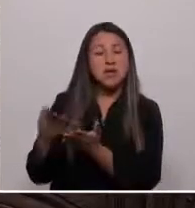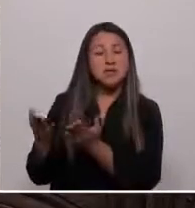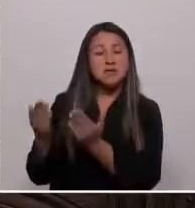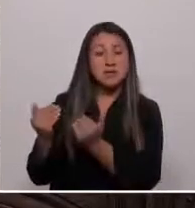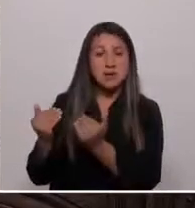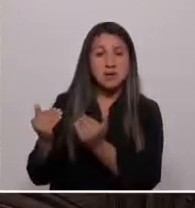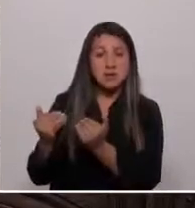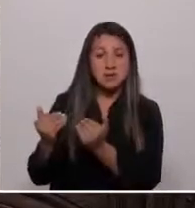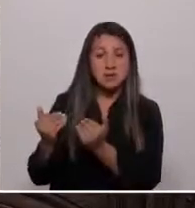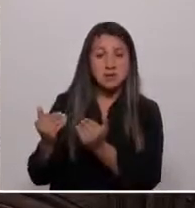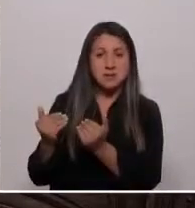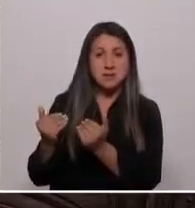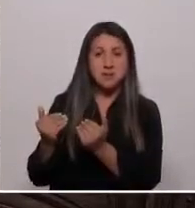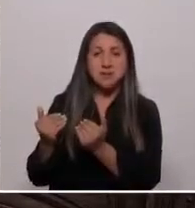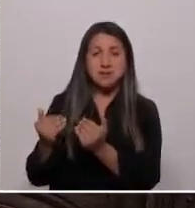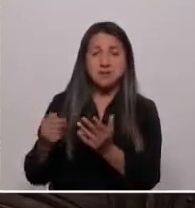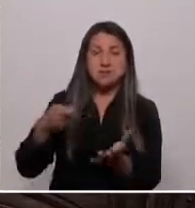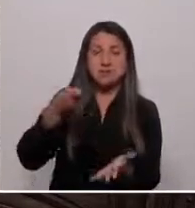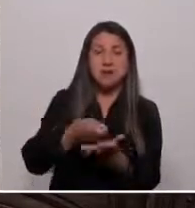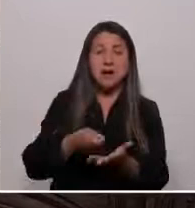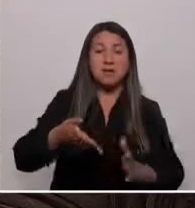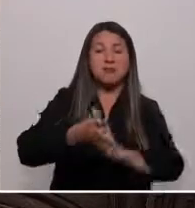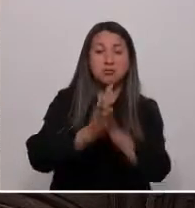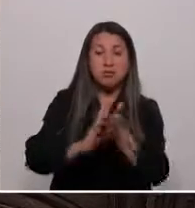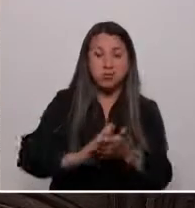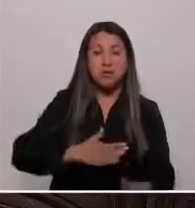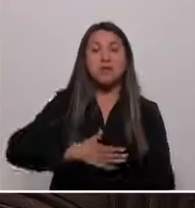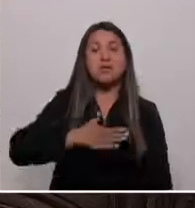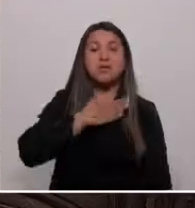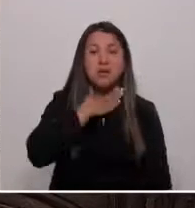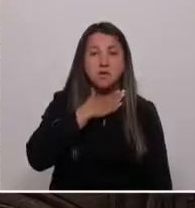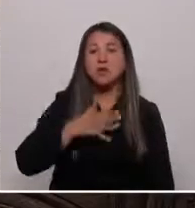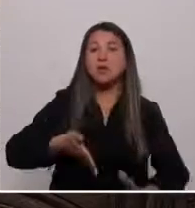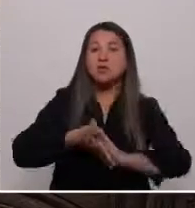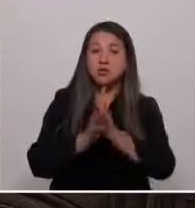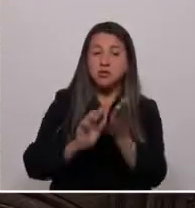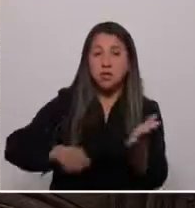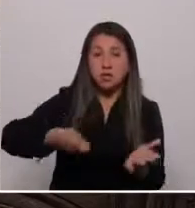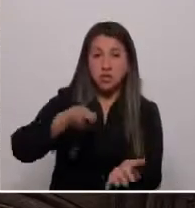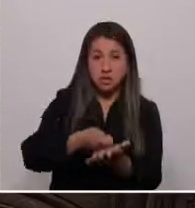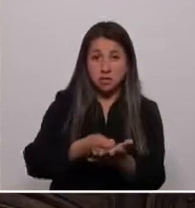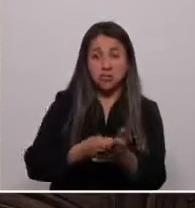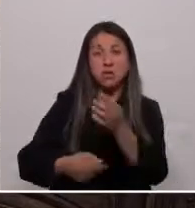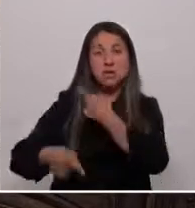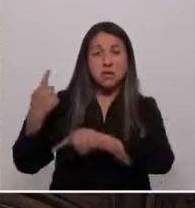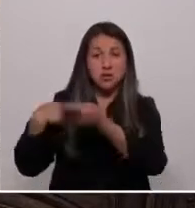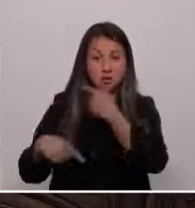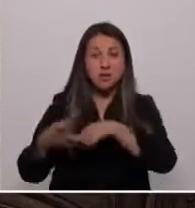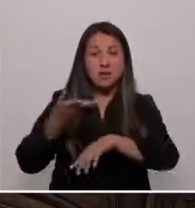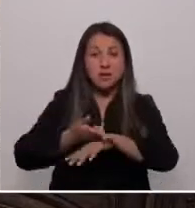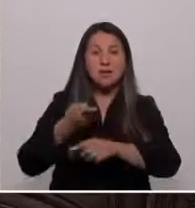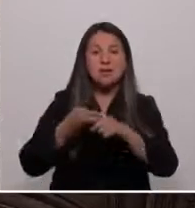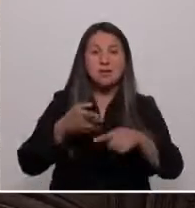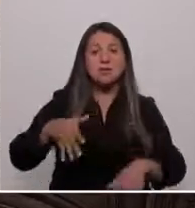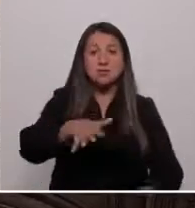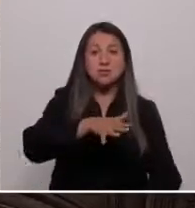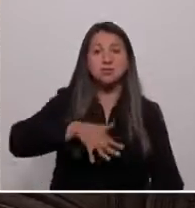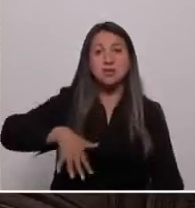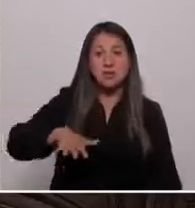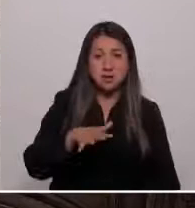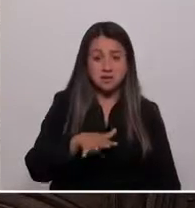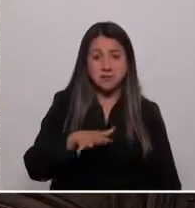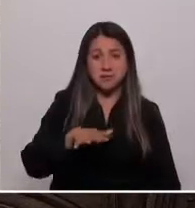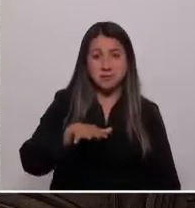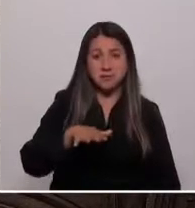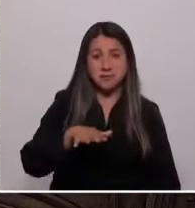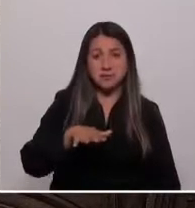todas esas deudas, todas esas deudas históricas que arrastran la sociedad. Se acerca, compañeros, el